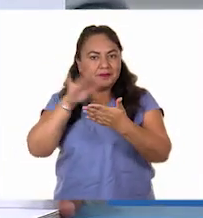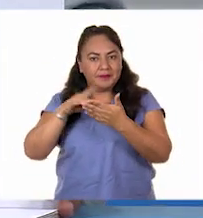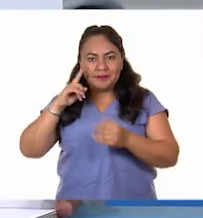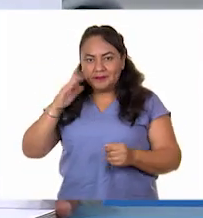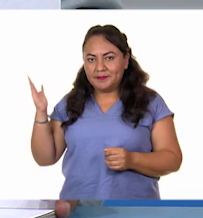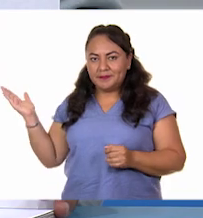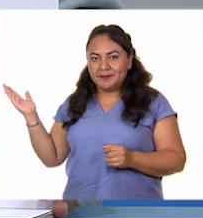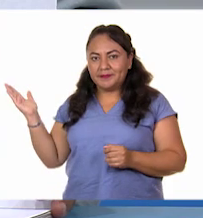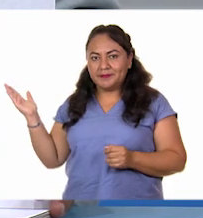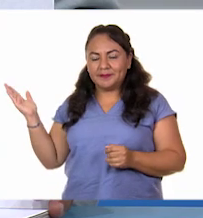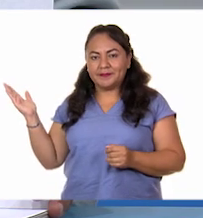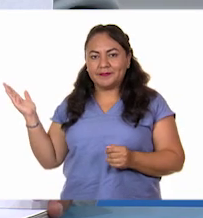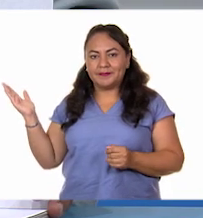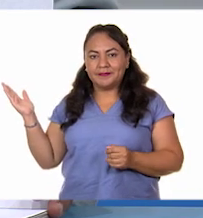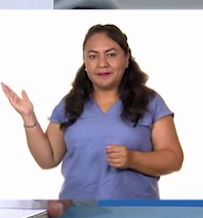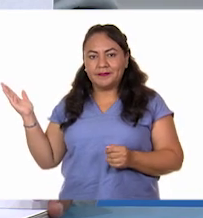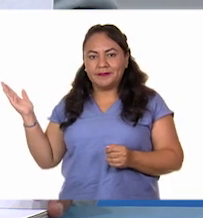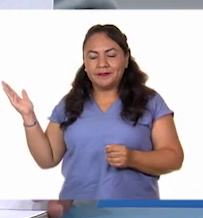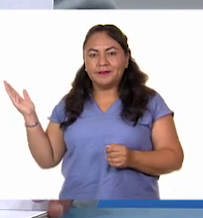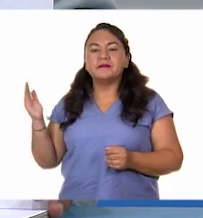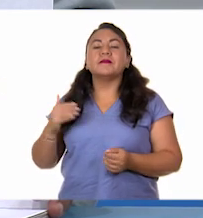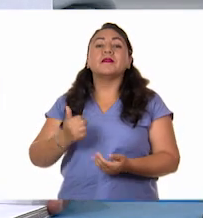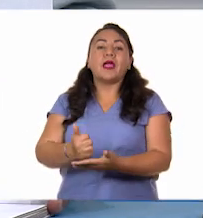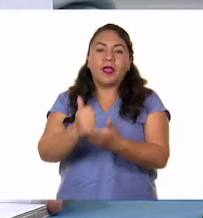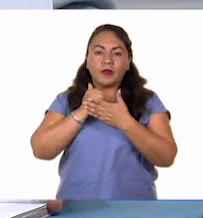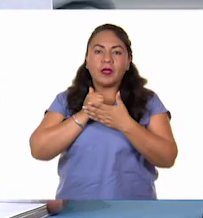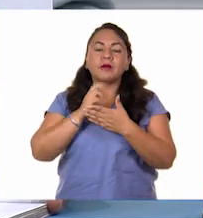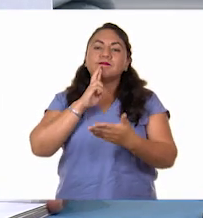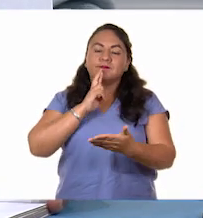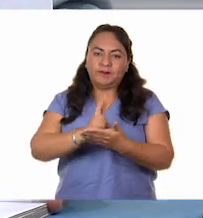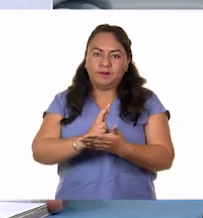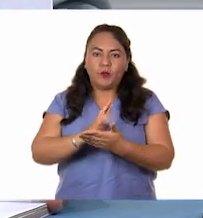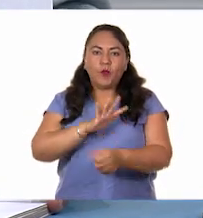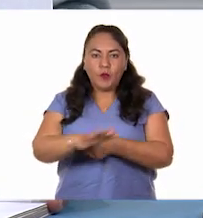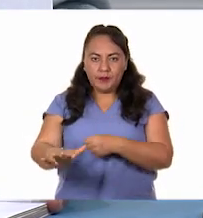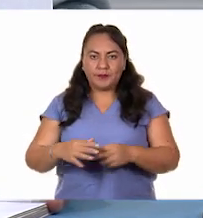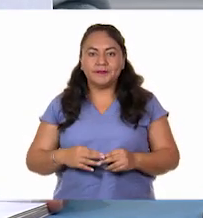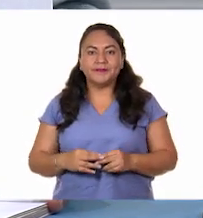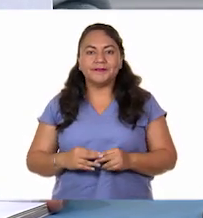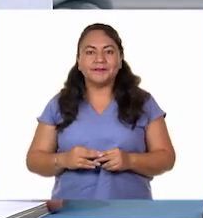y ayúdenme a responderlo.